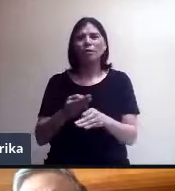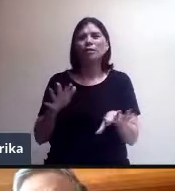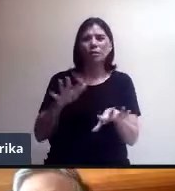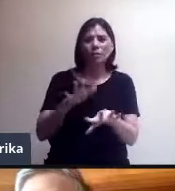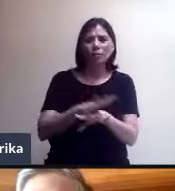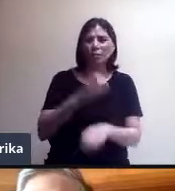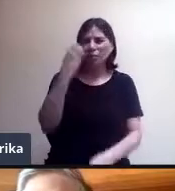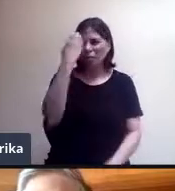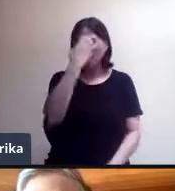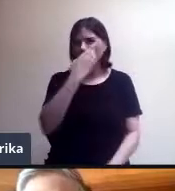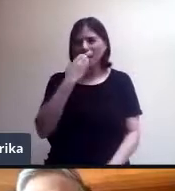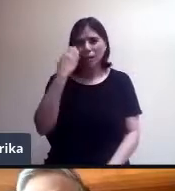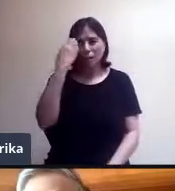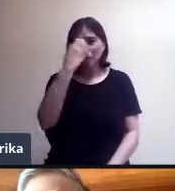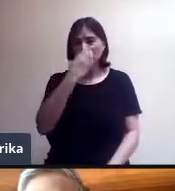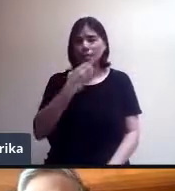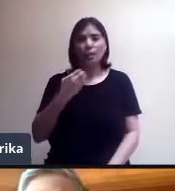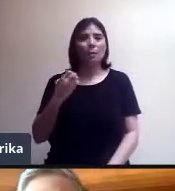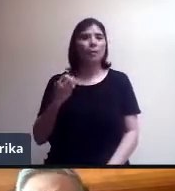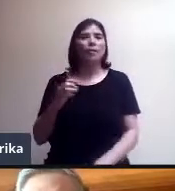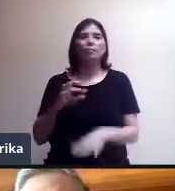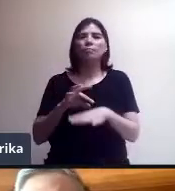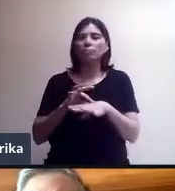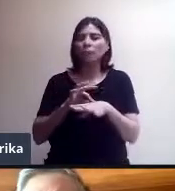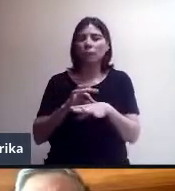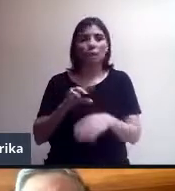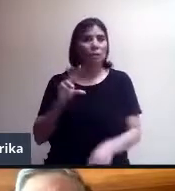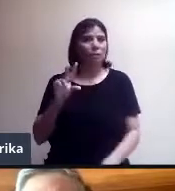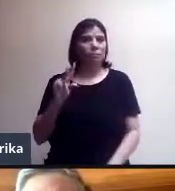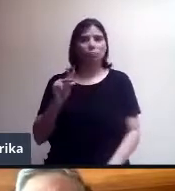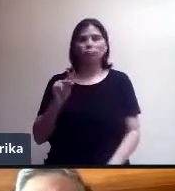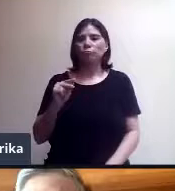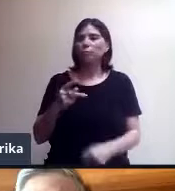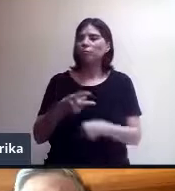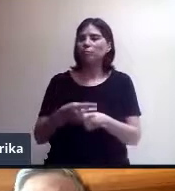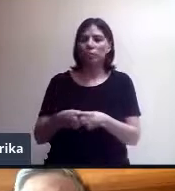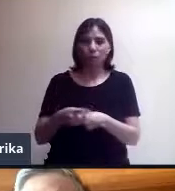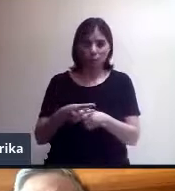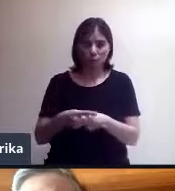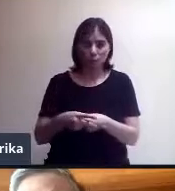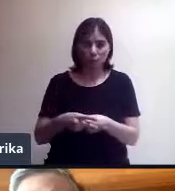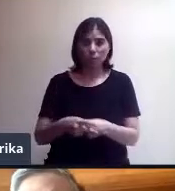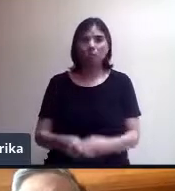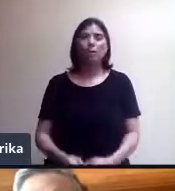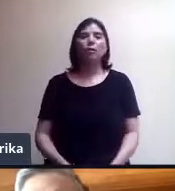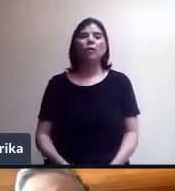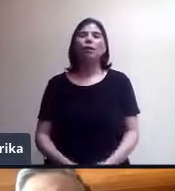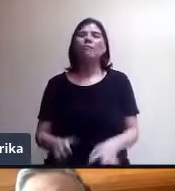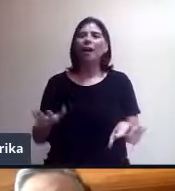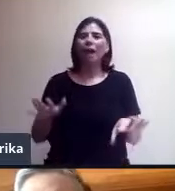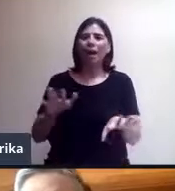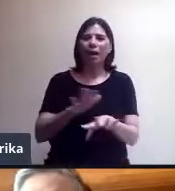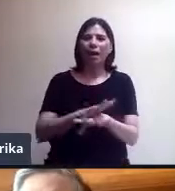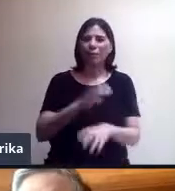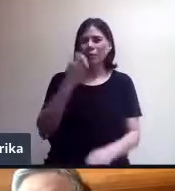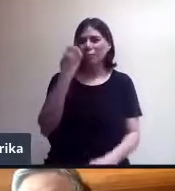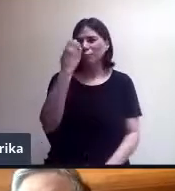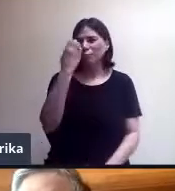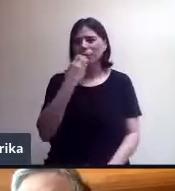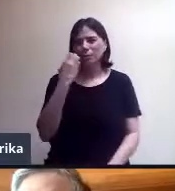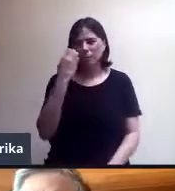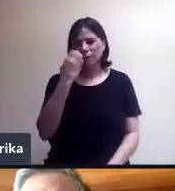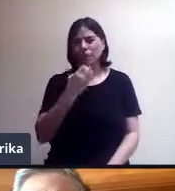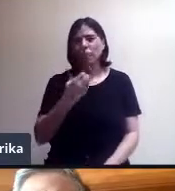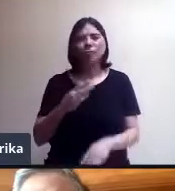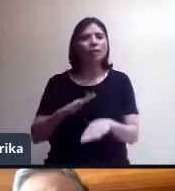que no se puede hacer ahorita, que sería muy peligroso, muy irresponsable hacerla. Se está cambiando por un promedio. Pero